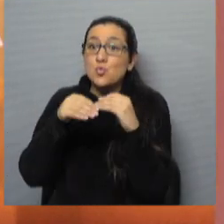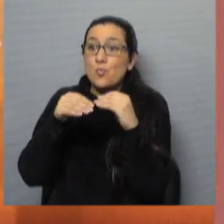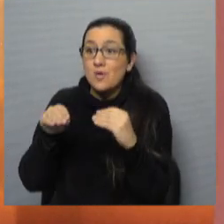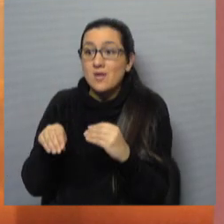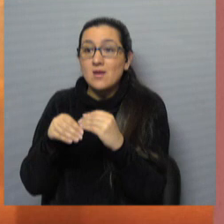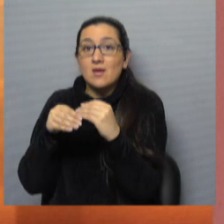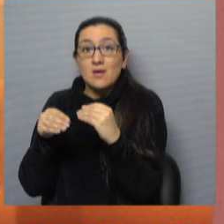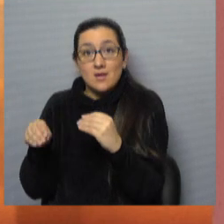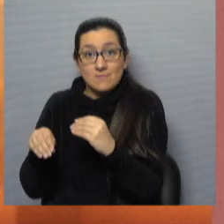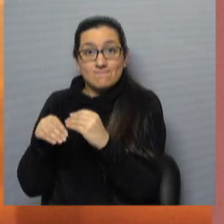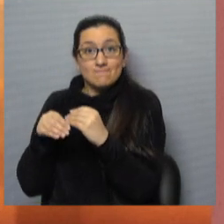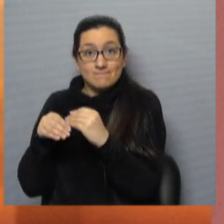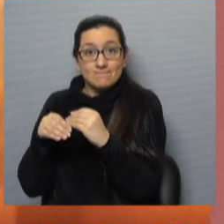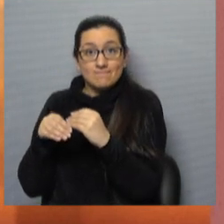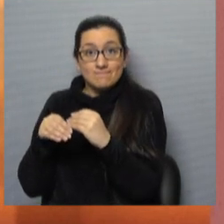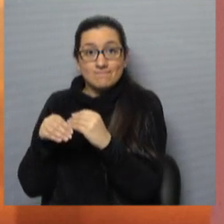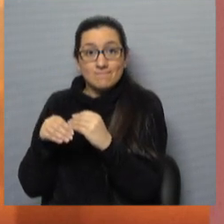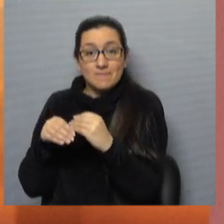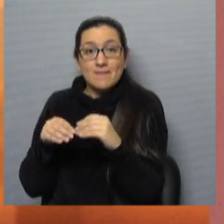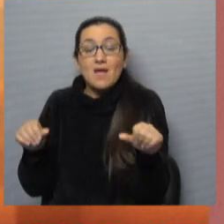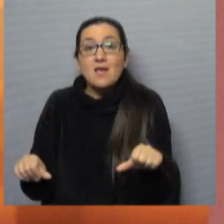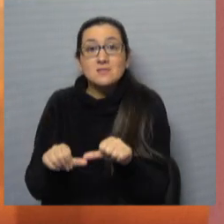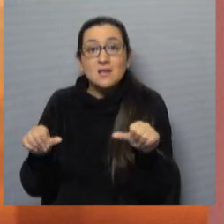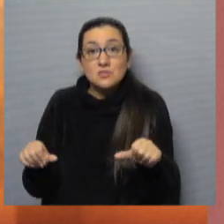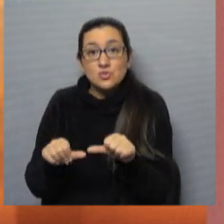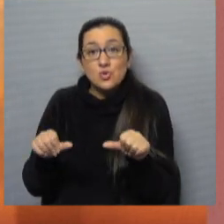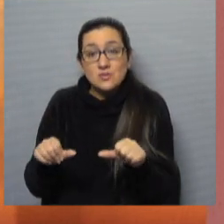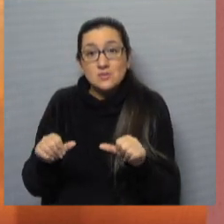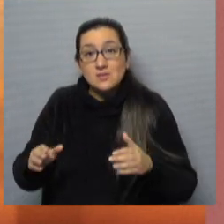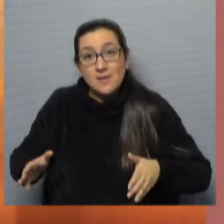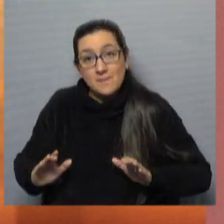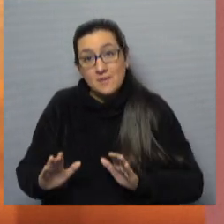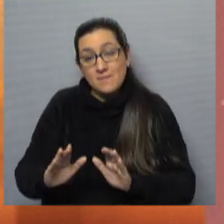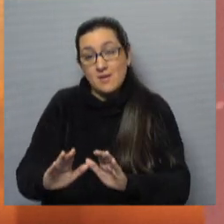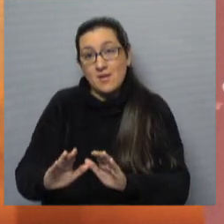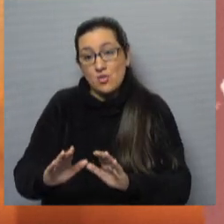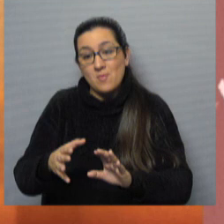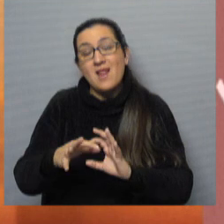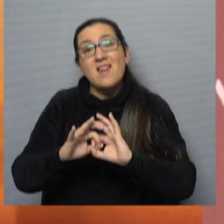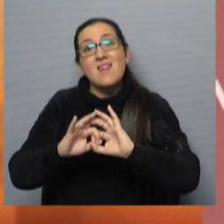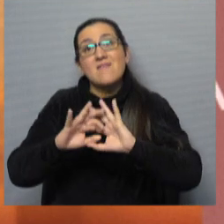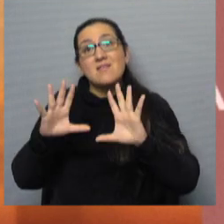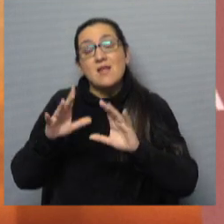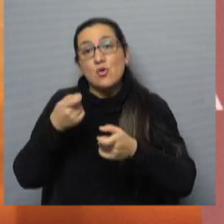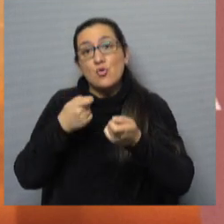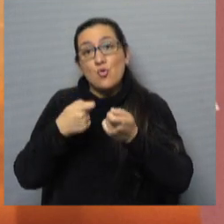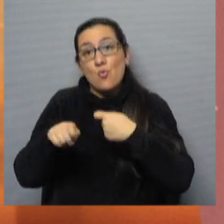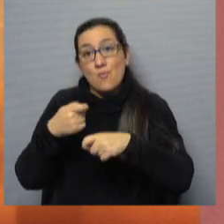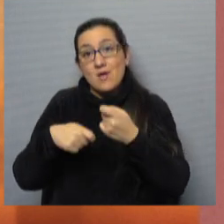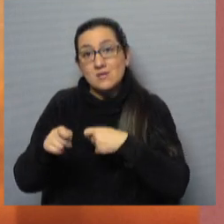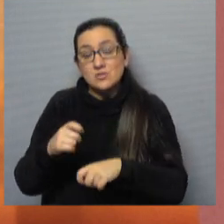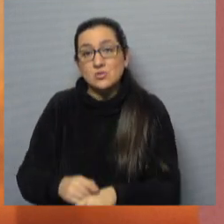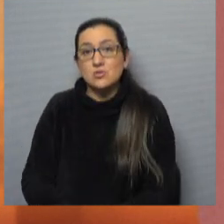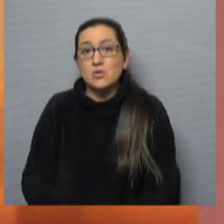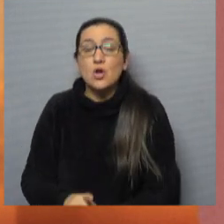a las acciones encaminadas a liberar comercio, ya no